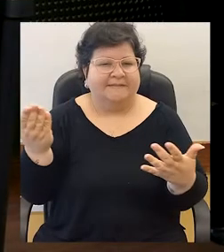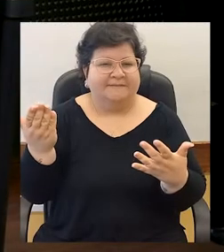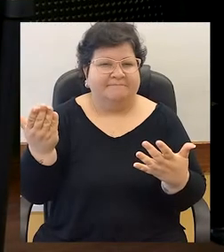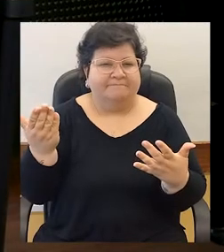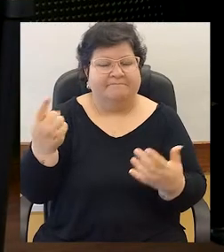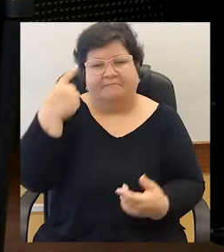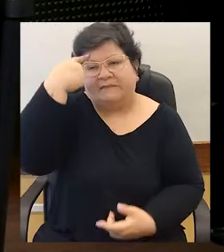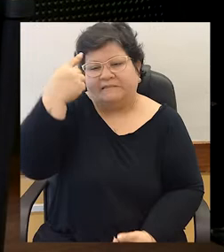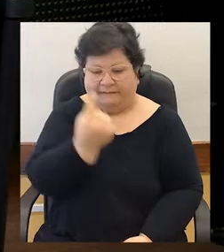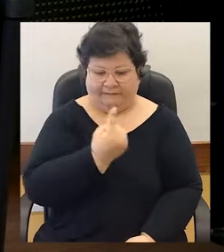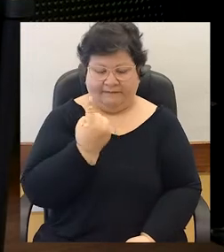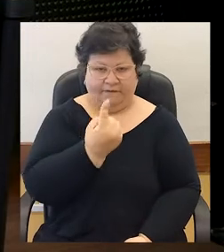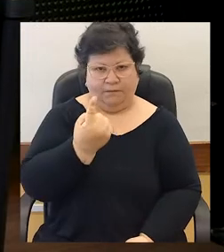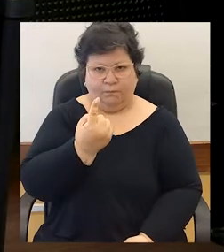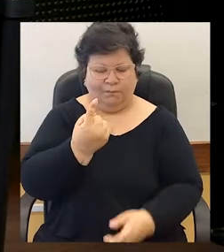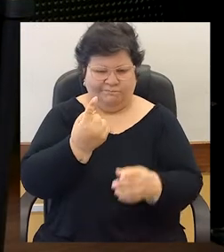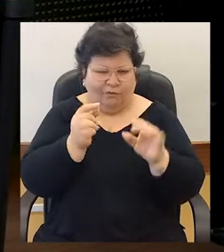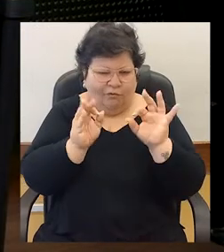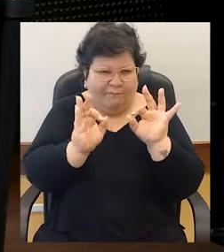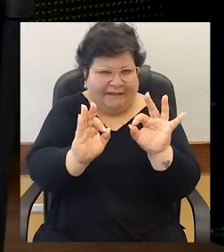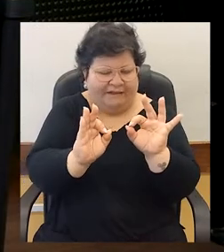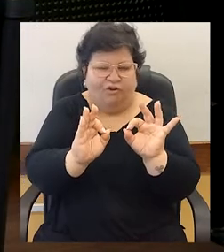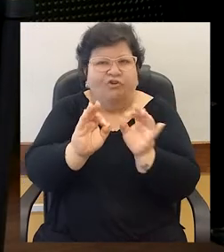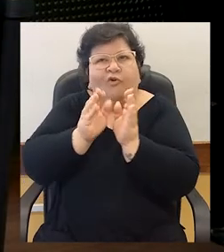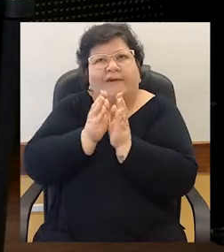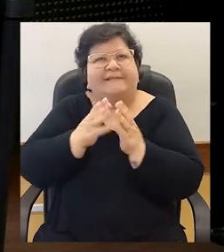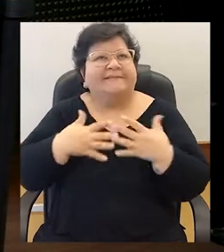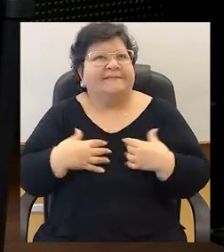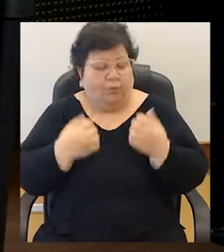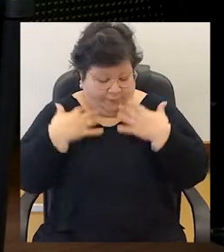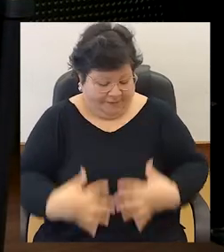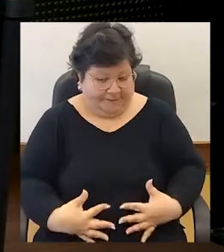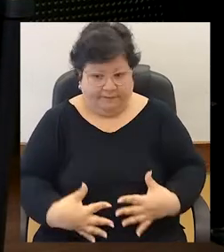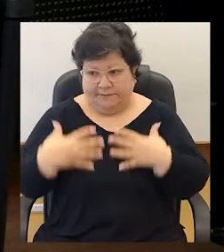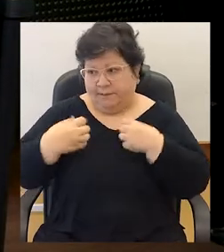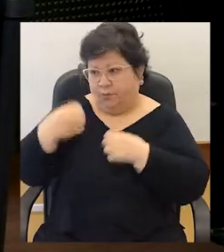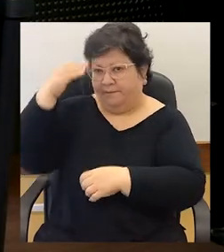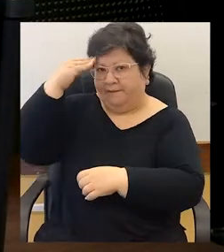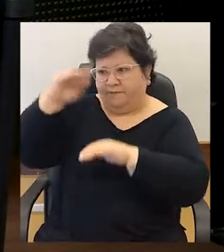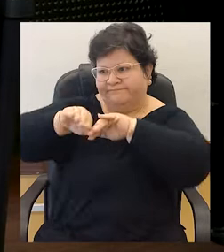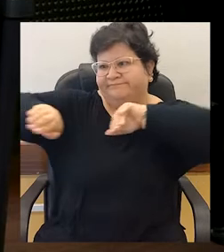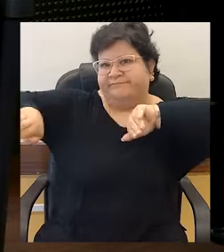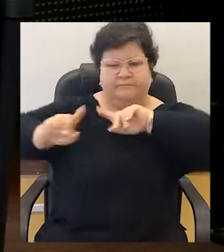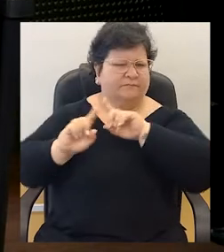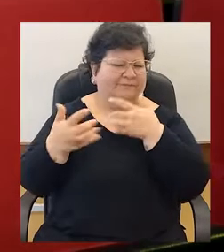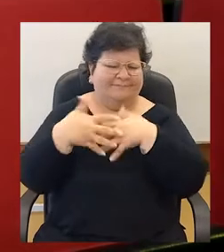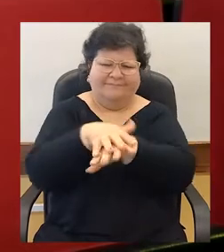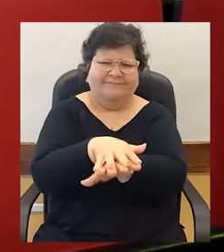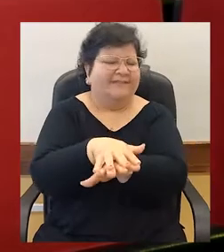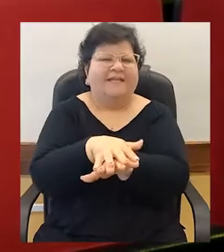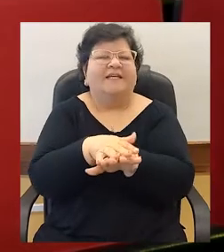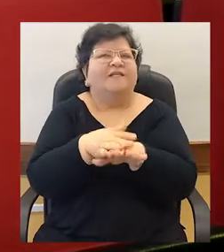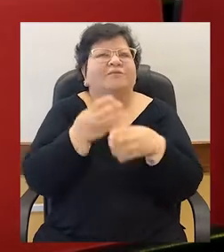al individuo como un todo, y no separar la salud mental de la salud, digamos, física, pero además tiene que ver con un bienestar emocional,